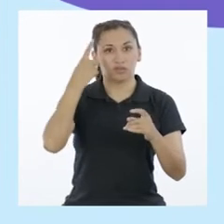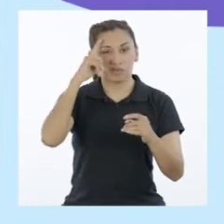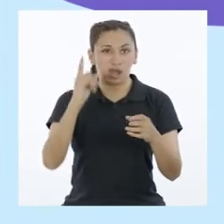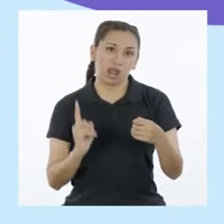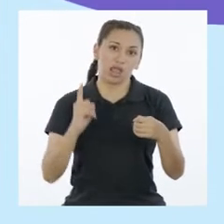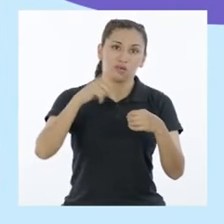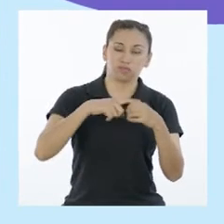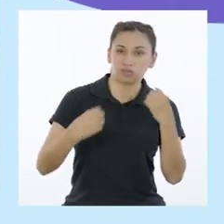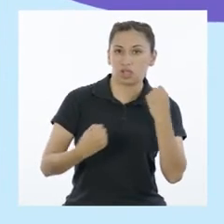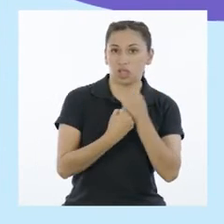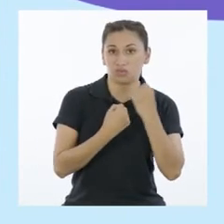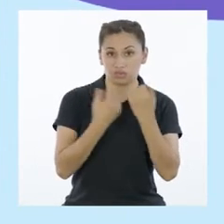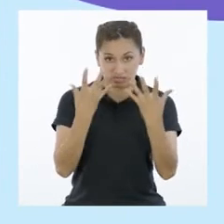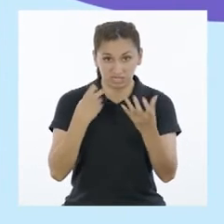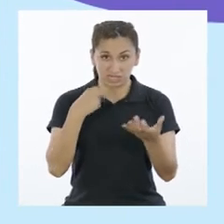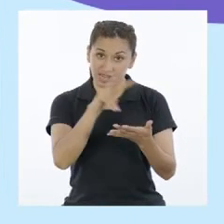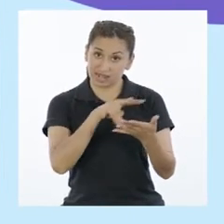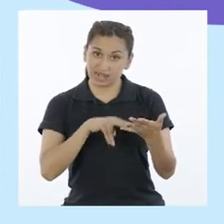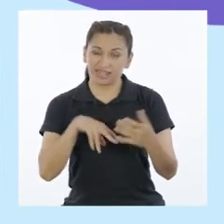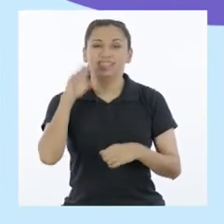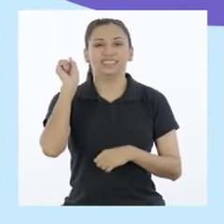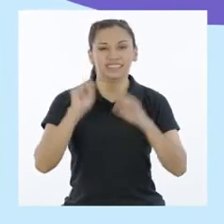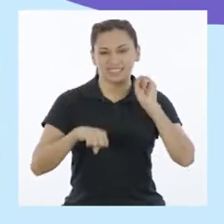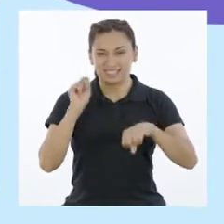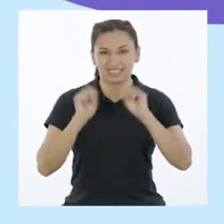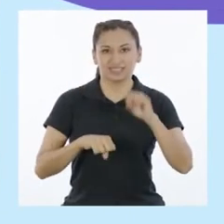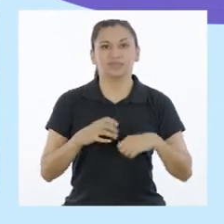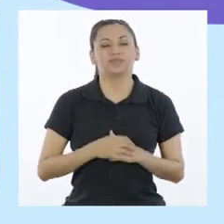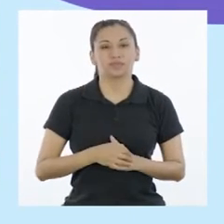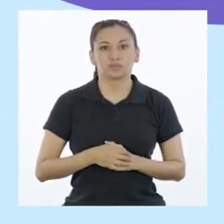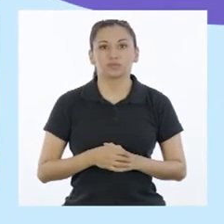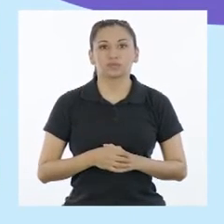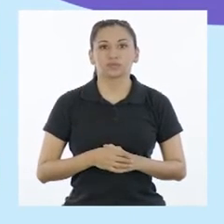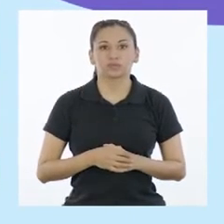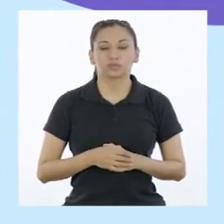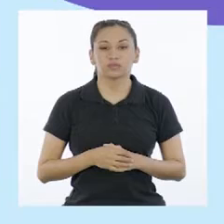razones para involucrarnos. ¿Se las leo? ¡Sí!